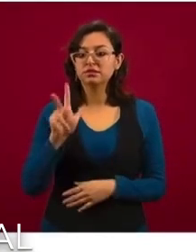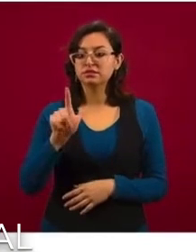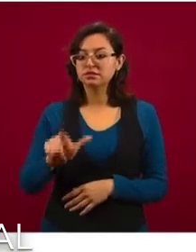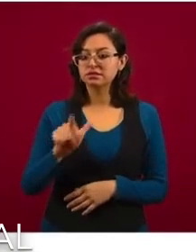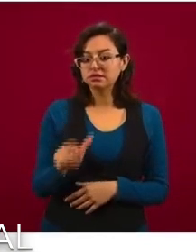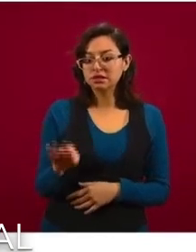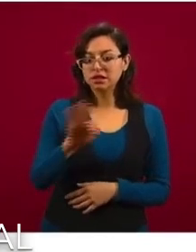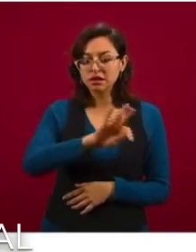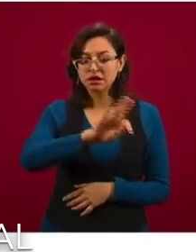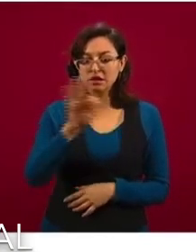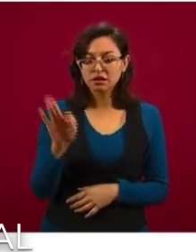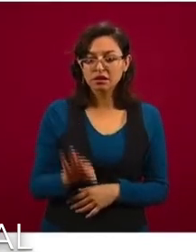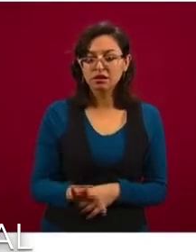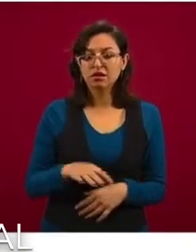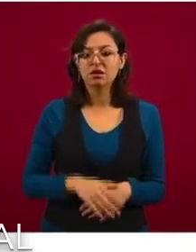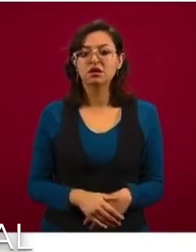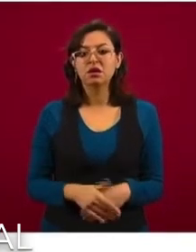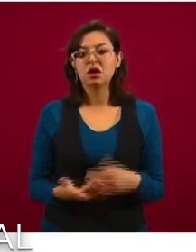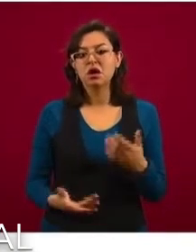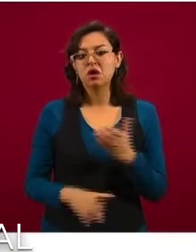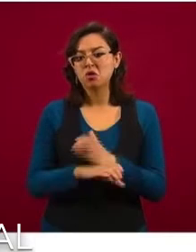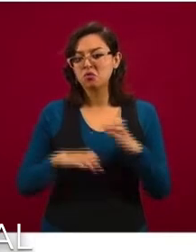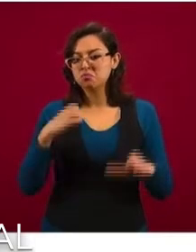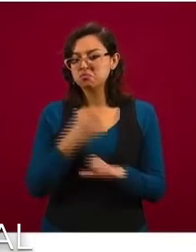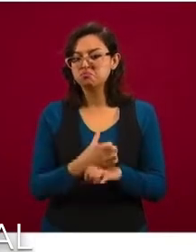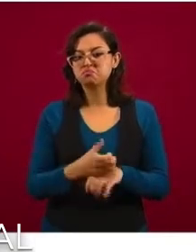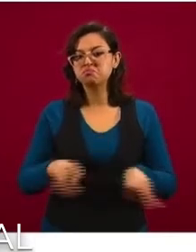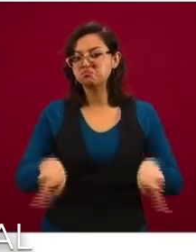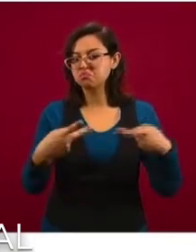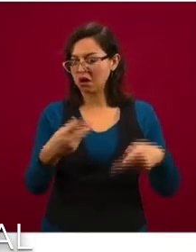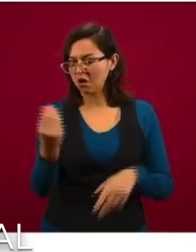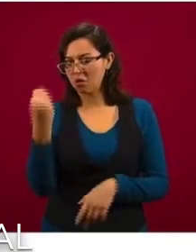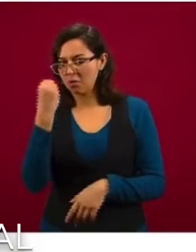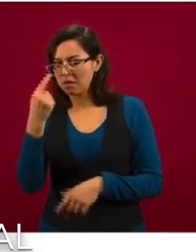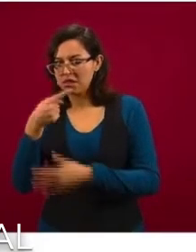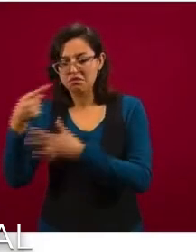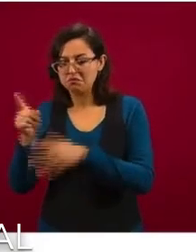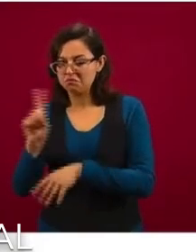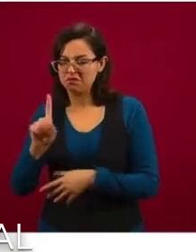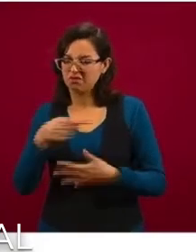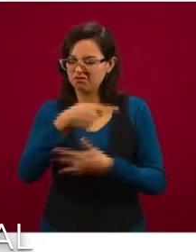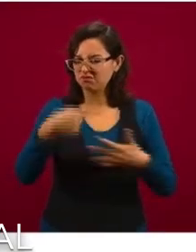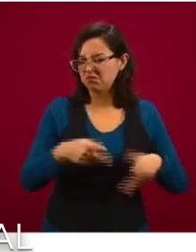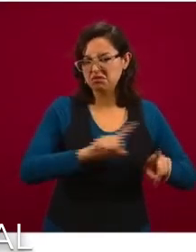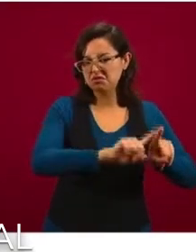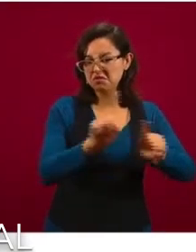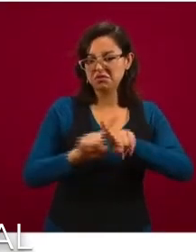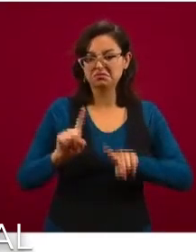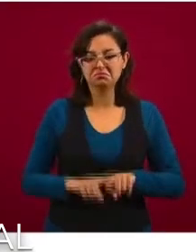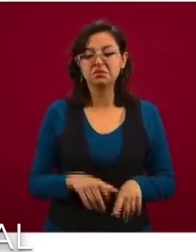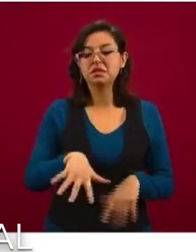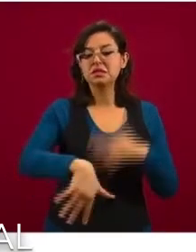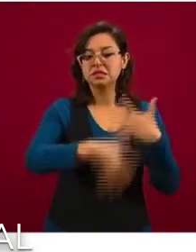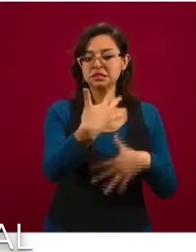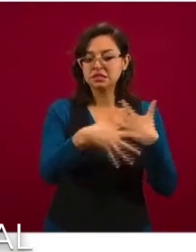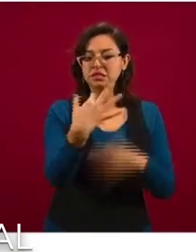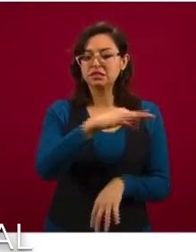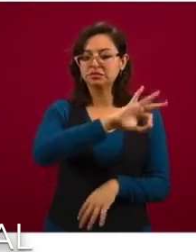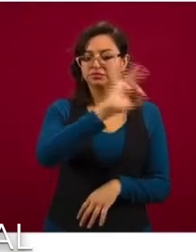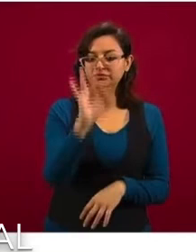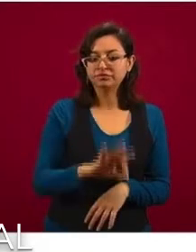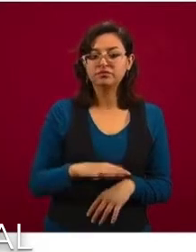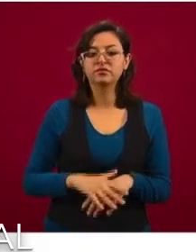ciento, comercio de productos no esenciales, 15 por ciento, otros como industria de